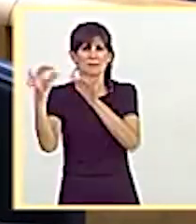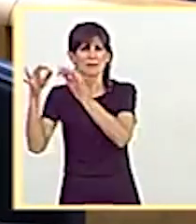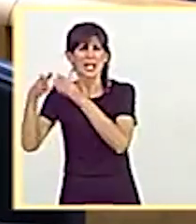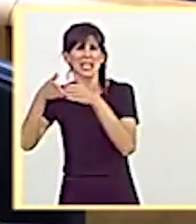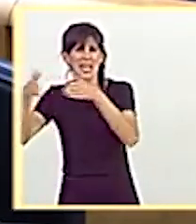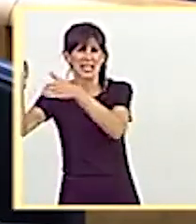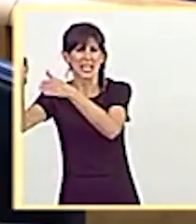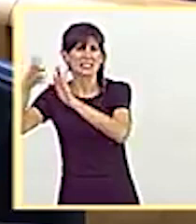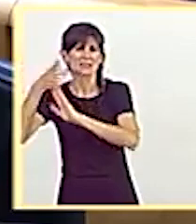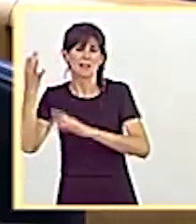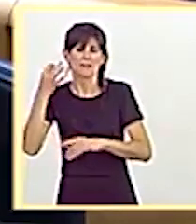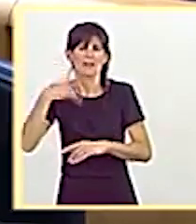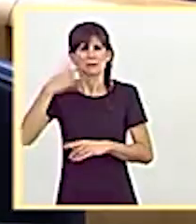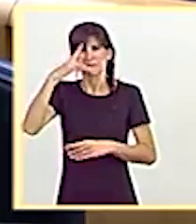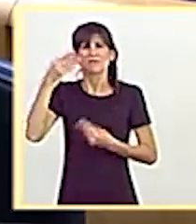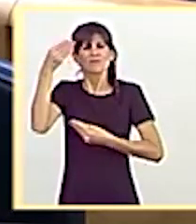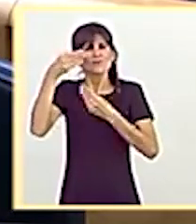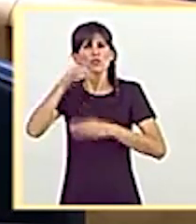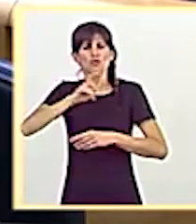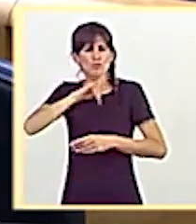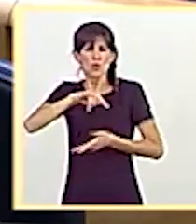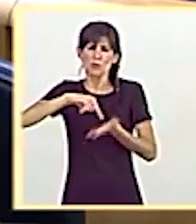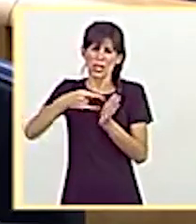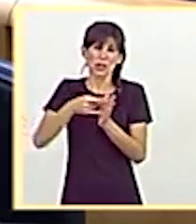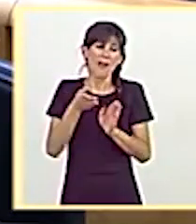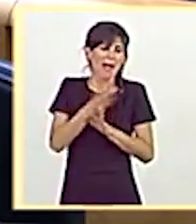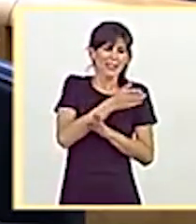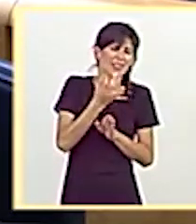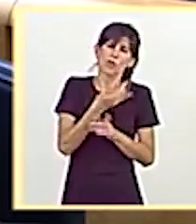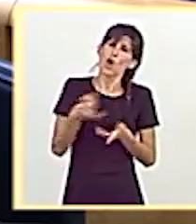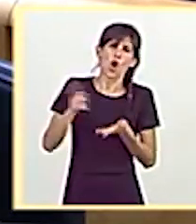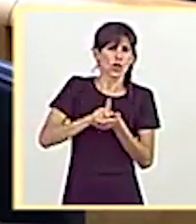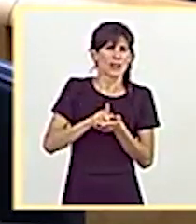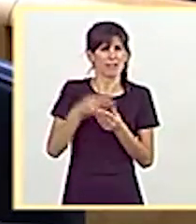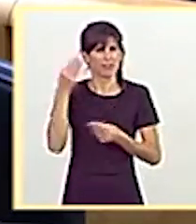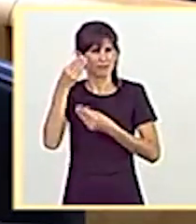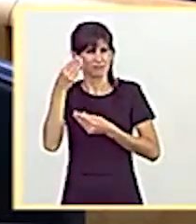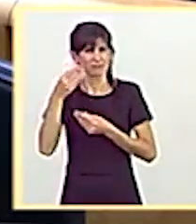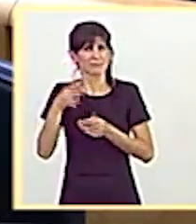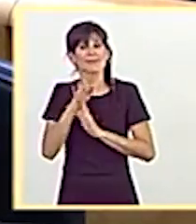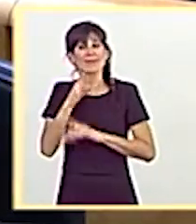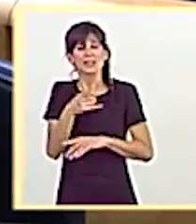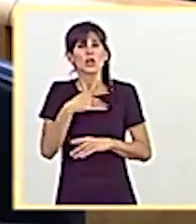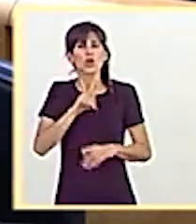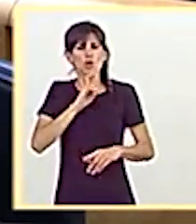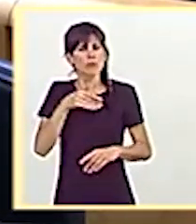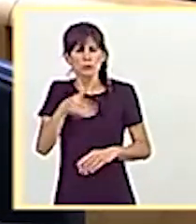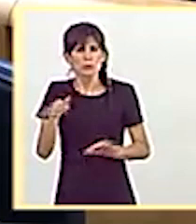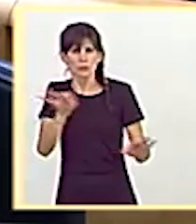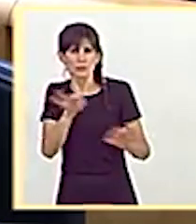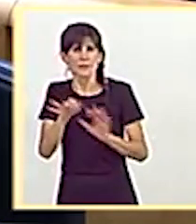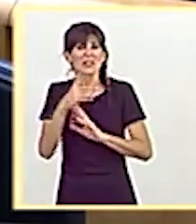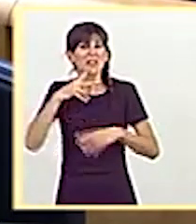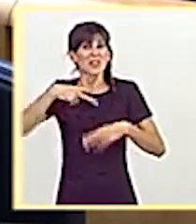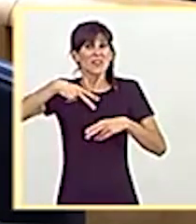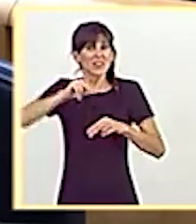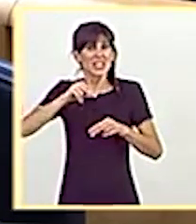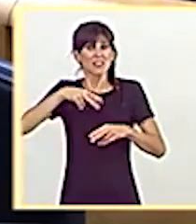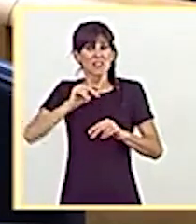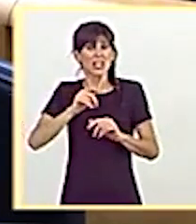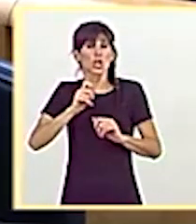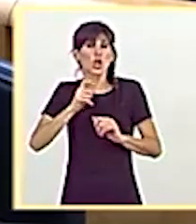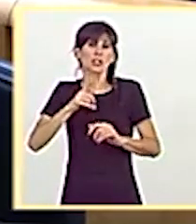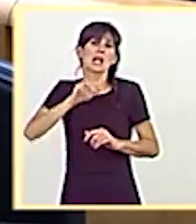local. Por lo tanto, hay que replantearse el proyecto anterior. La previsión es que el fin de la concesión de la AP7 reducirá